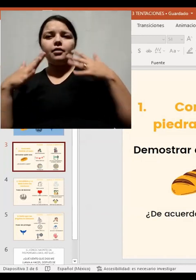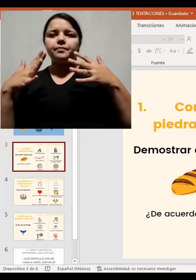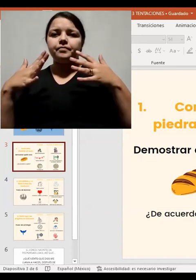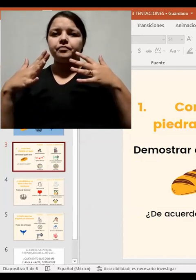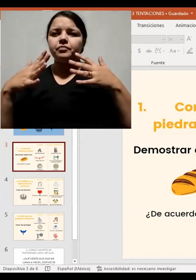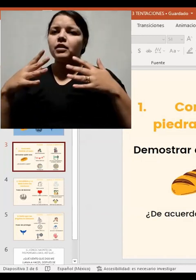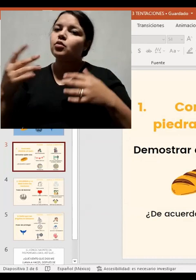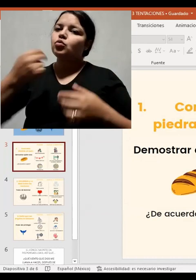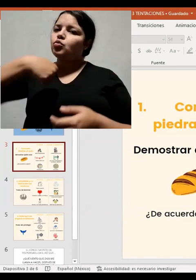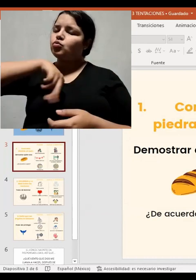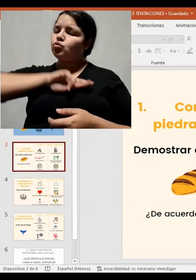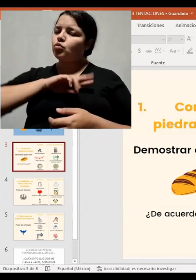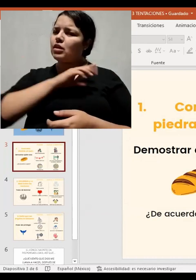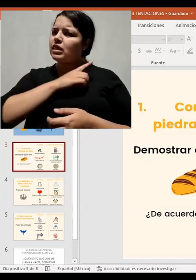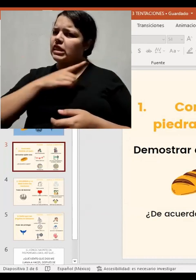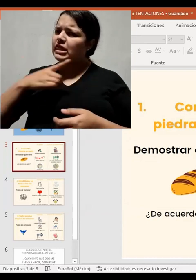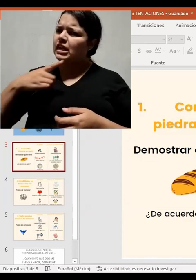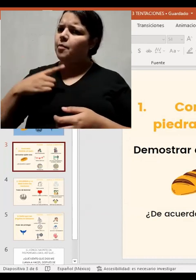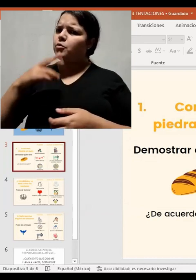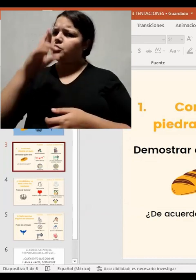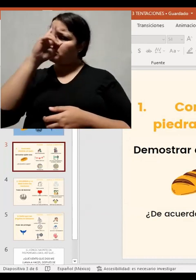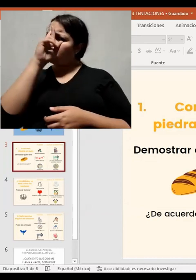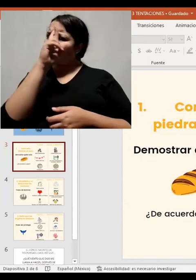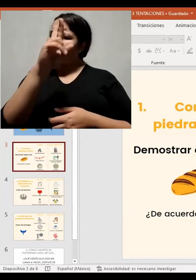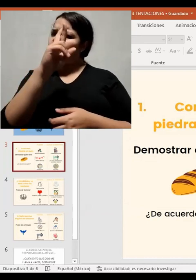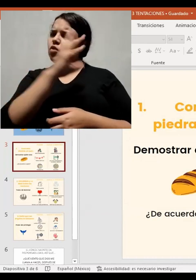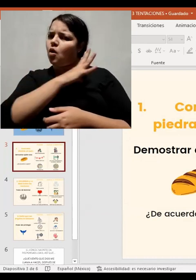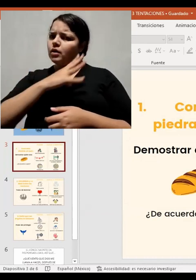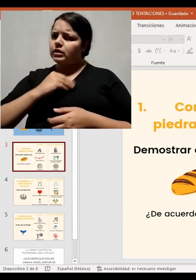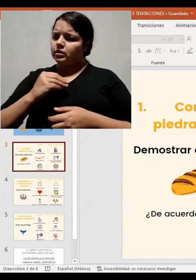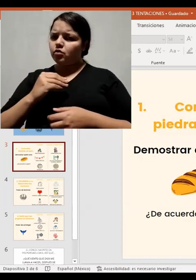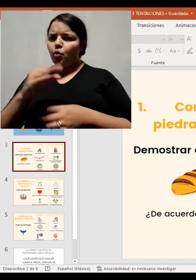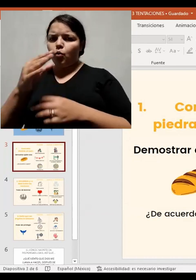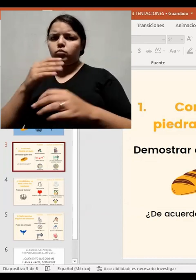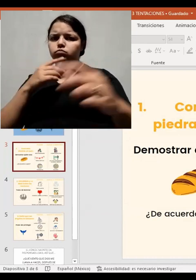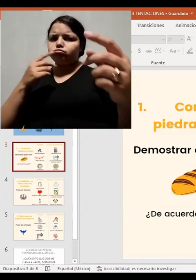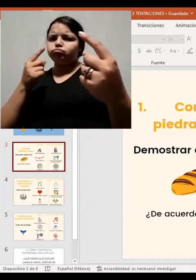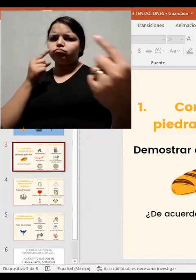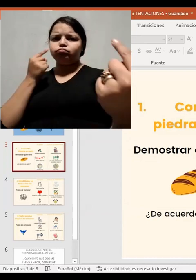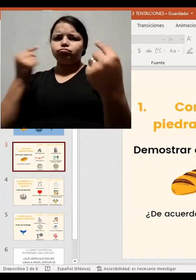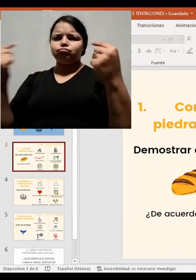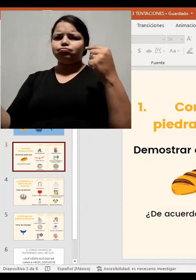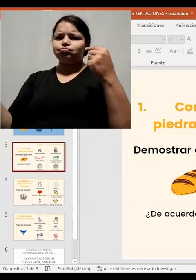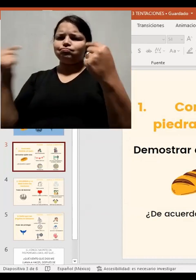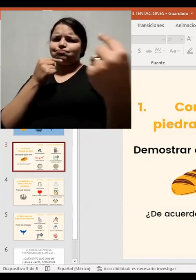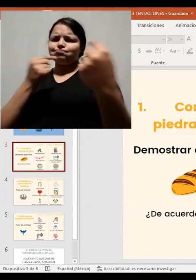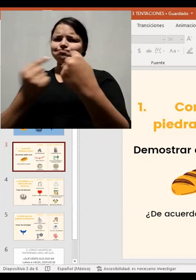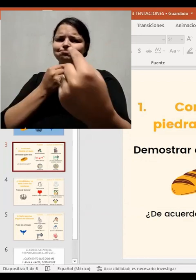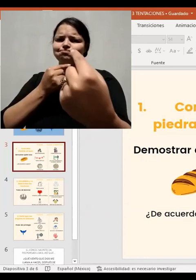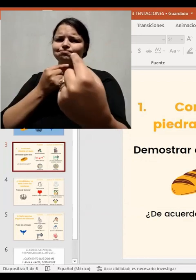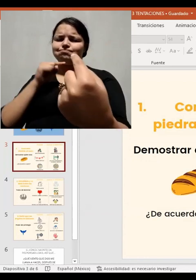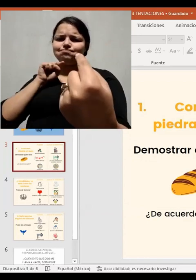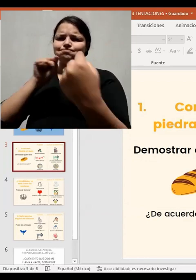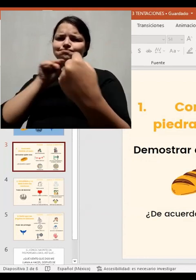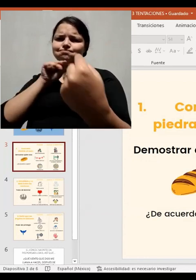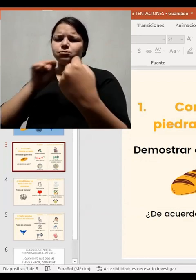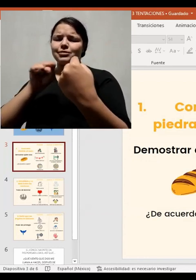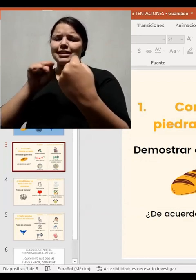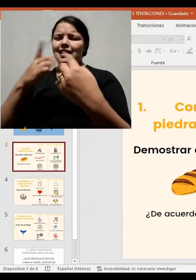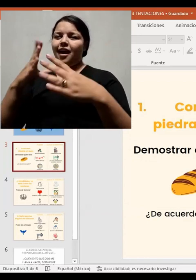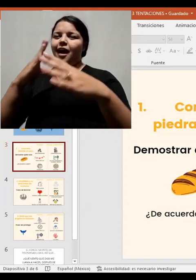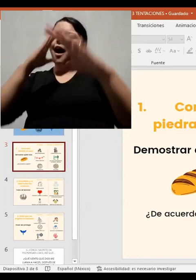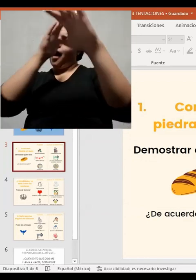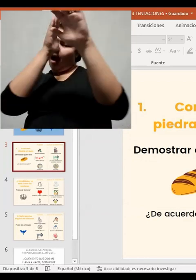con flexibilidad, en donde se pueden llegar a acuerdos, en donde no, hay cosas que no, pero otras cosas que sí. Una crianza